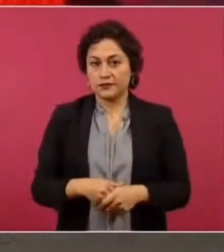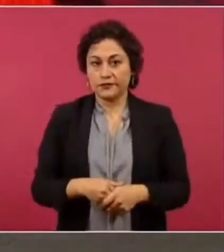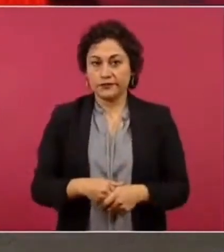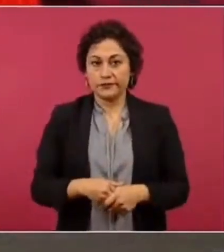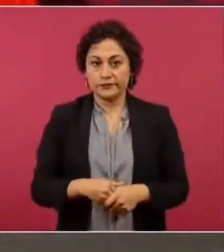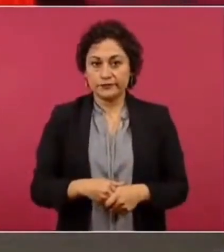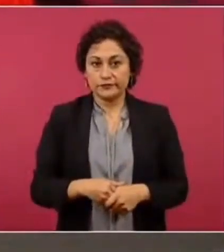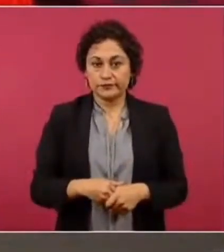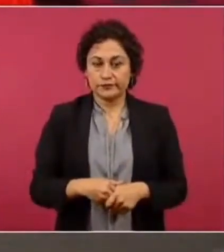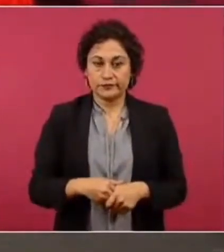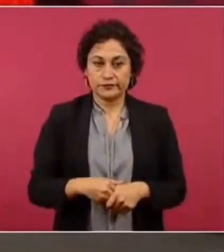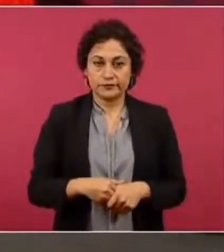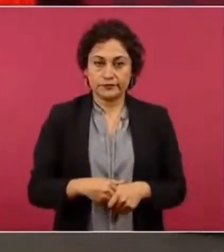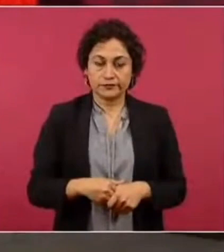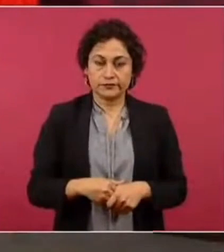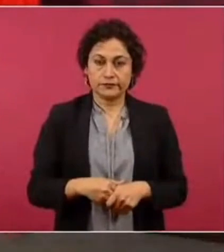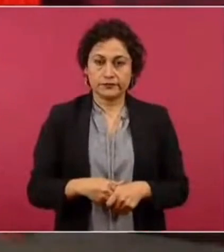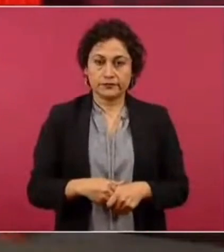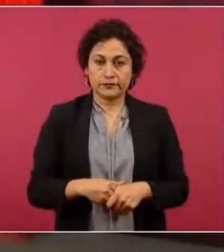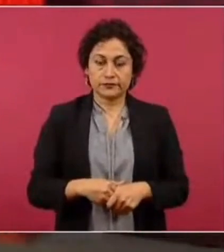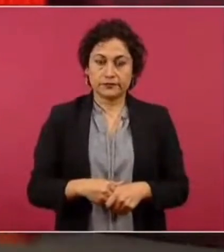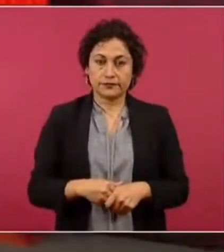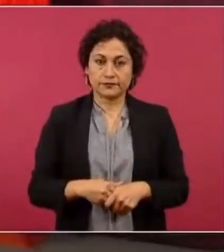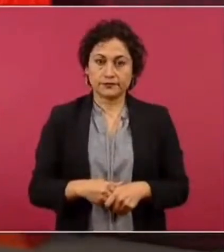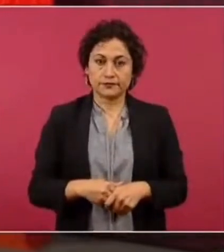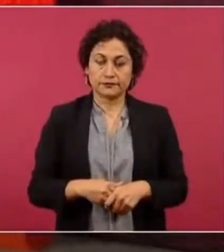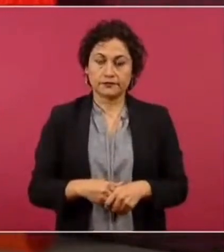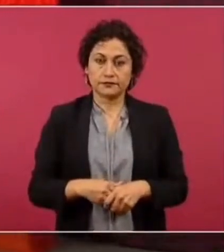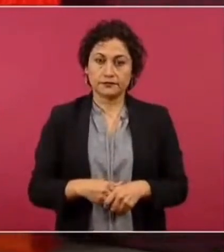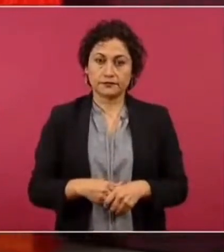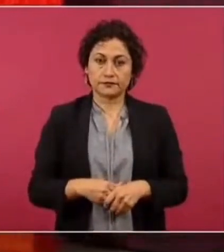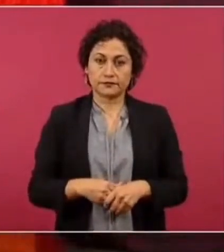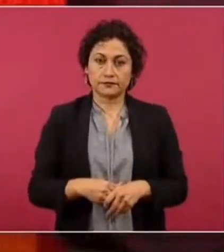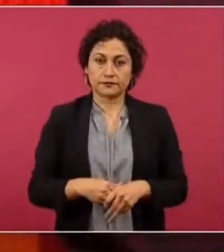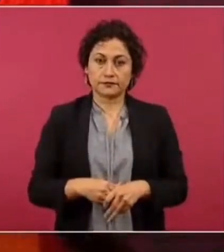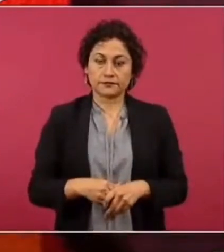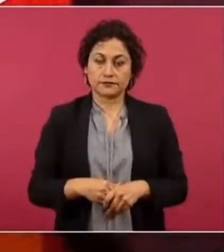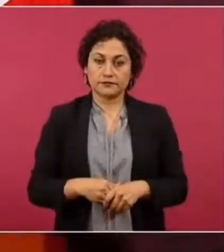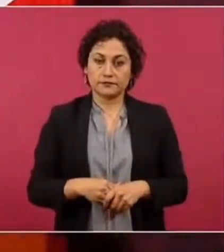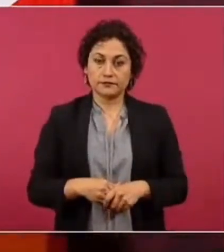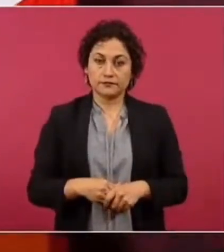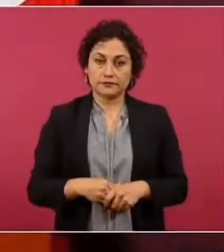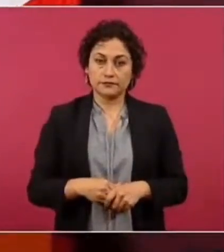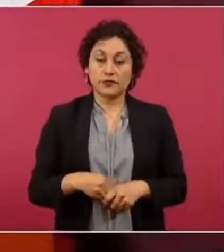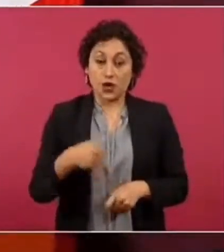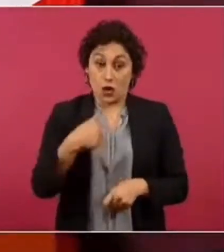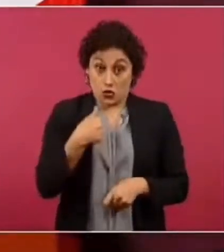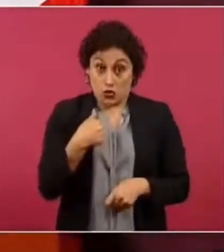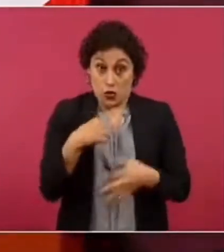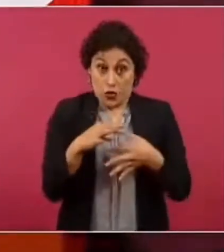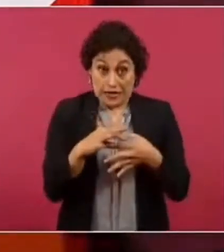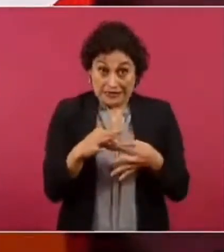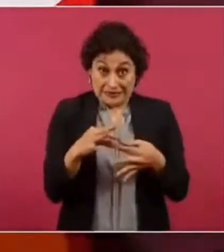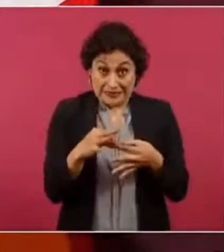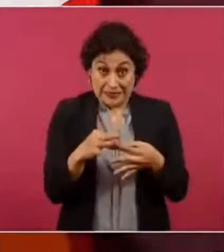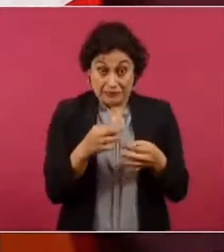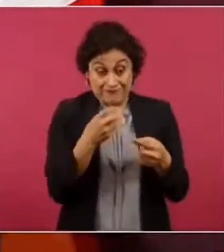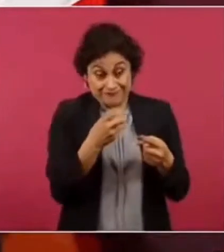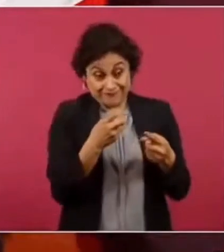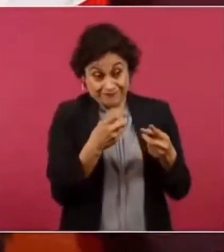esto este que estoy diciendo ahora